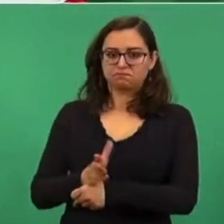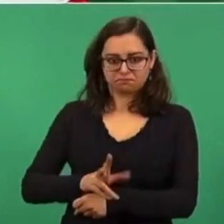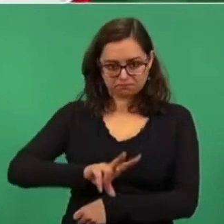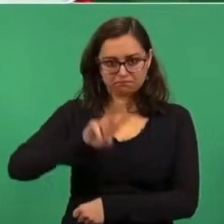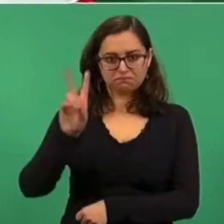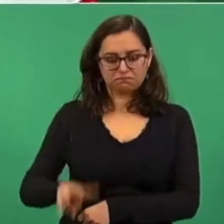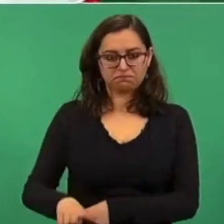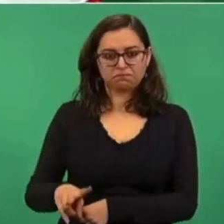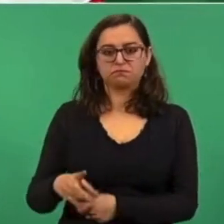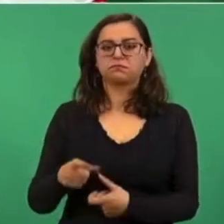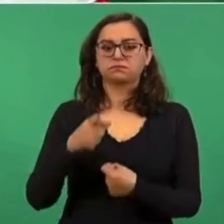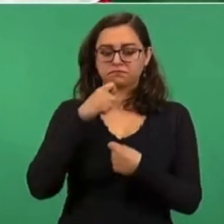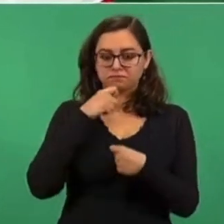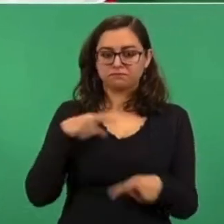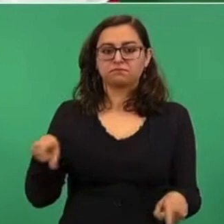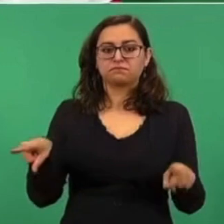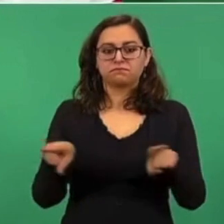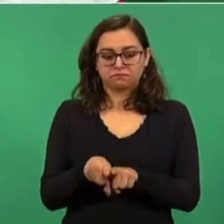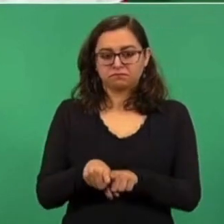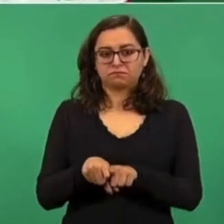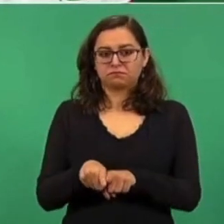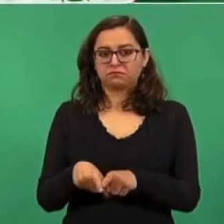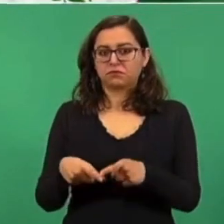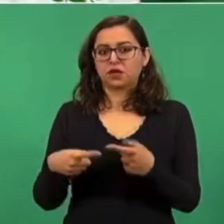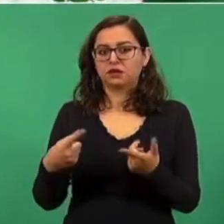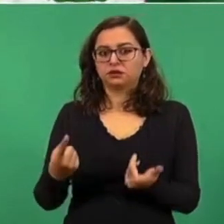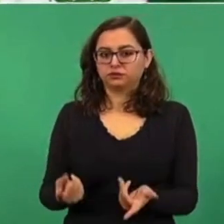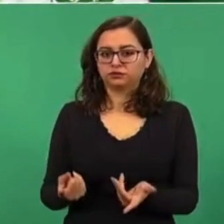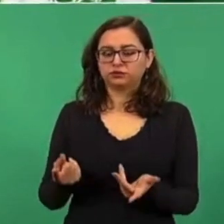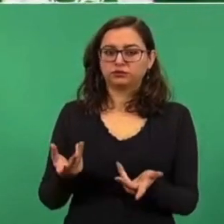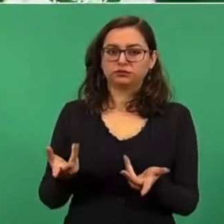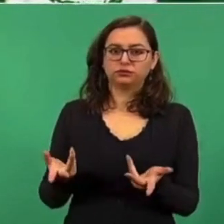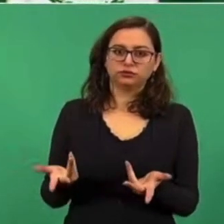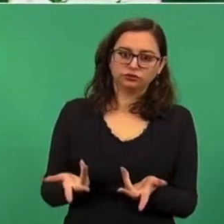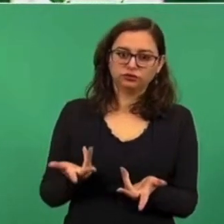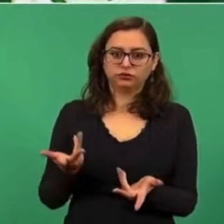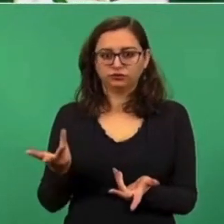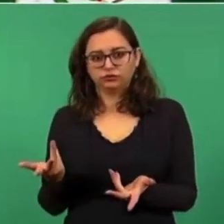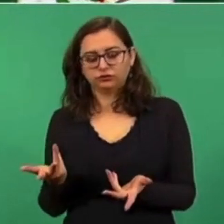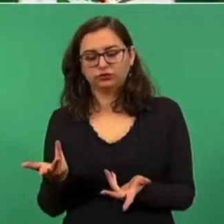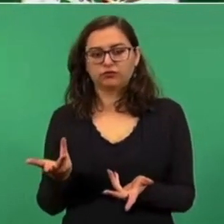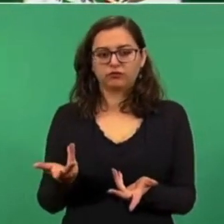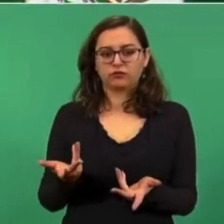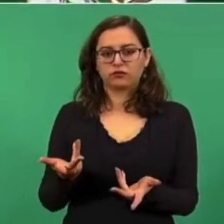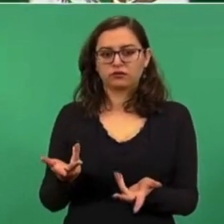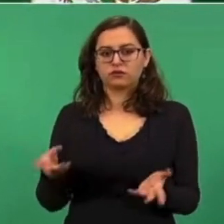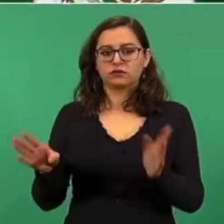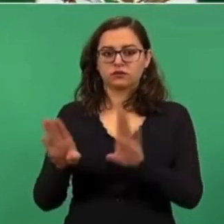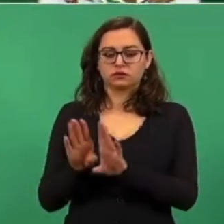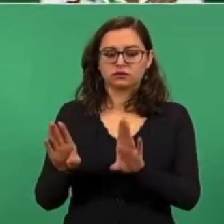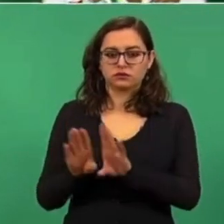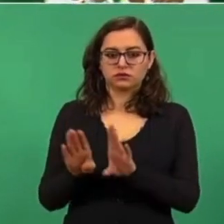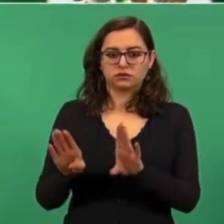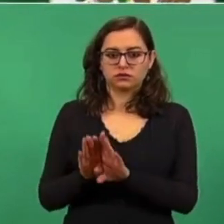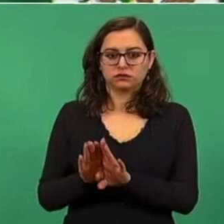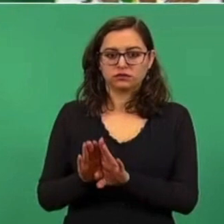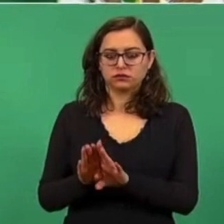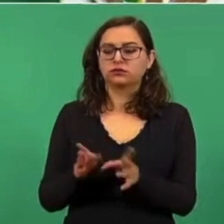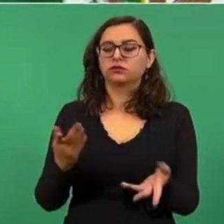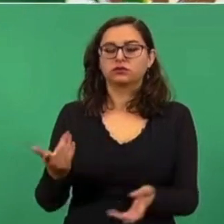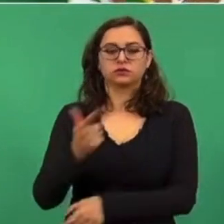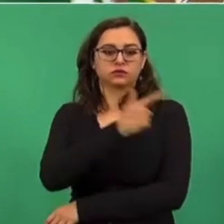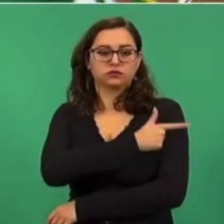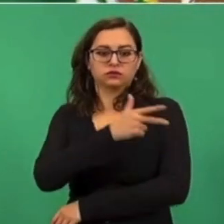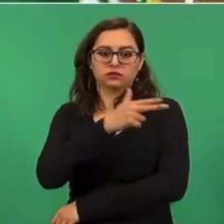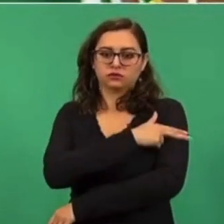estamos tomando medidas para reforzar la presencia de la Guardia